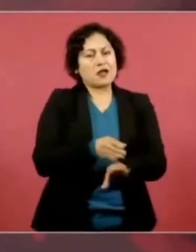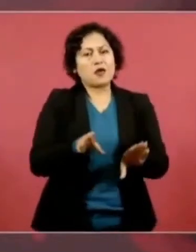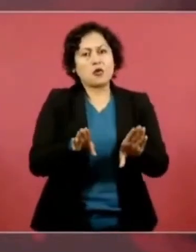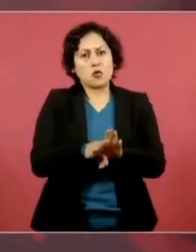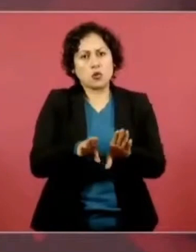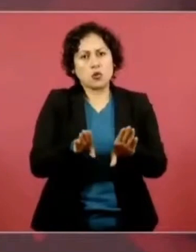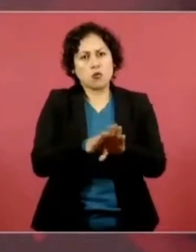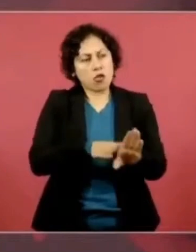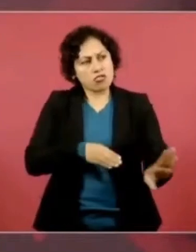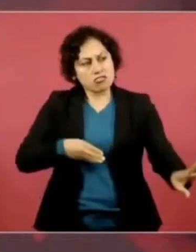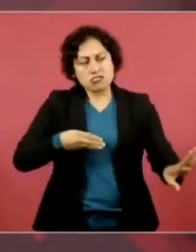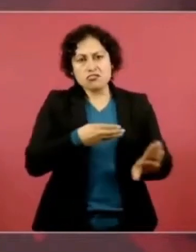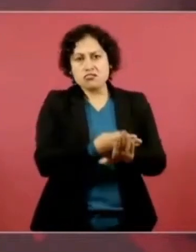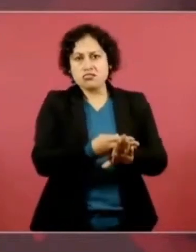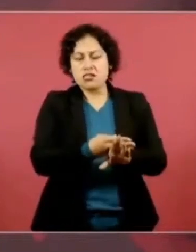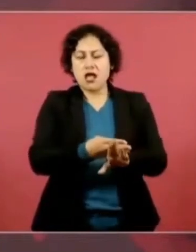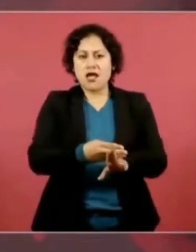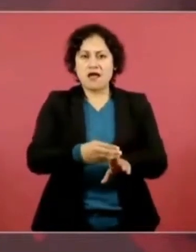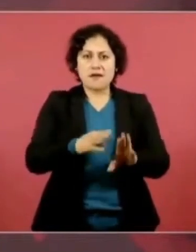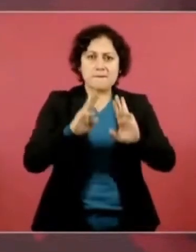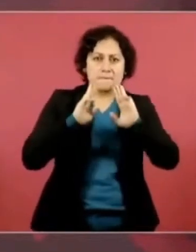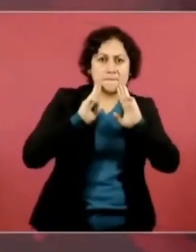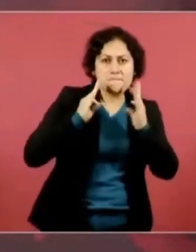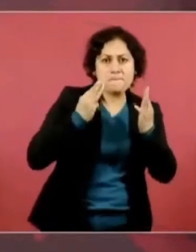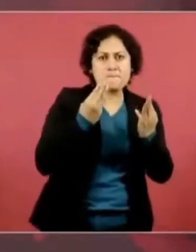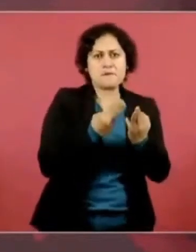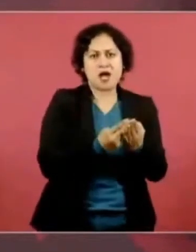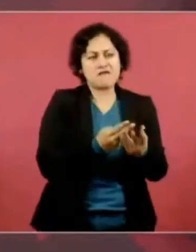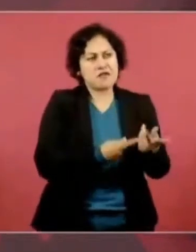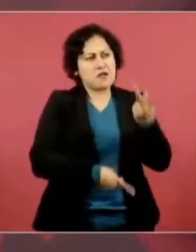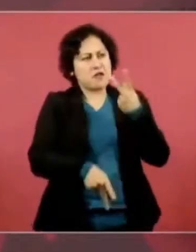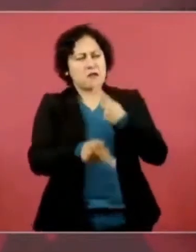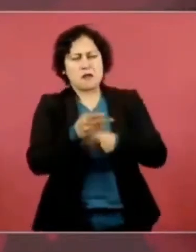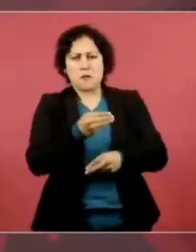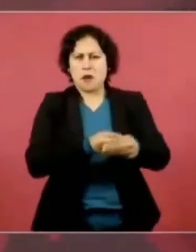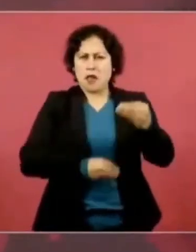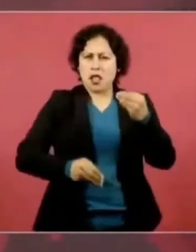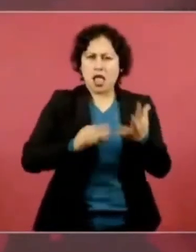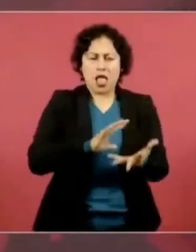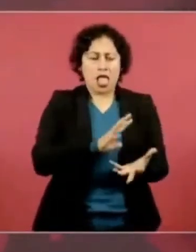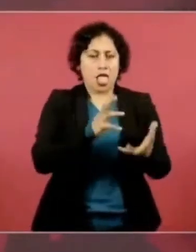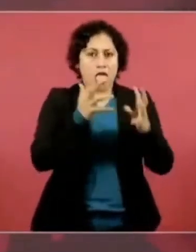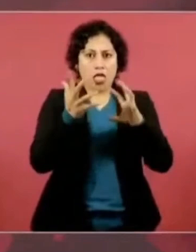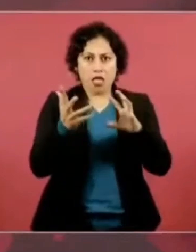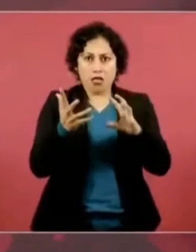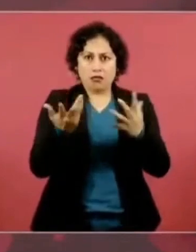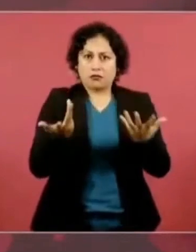No es cualquier tema,